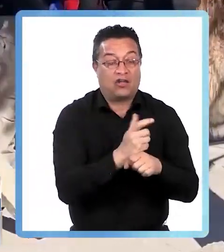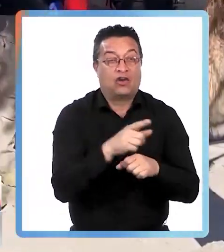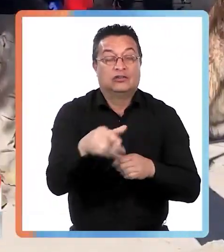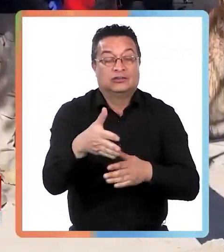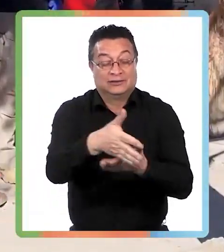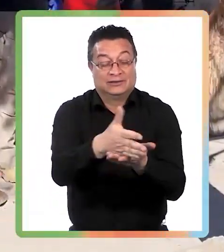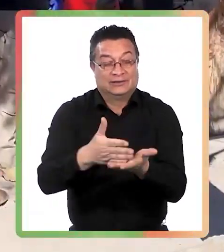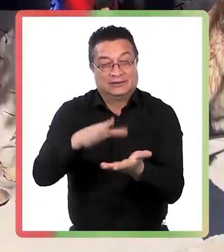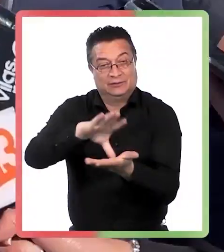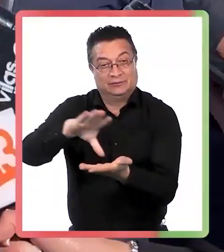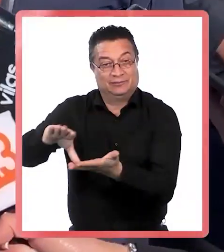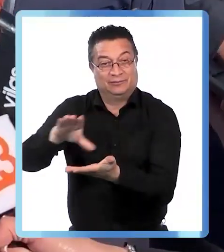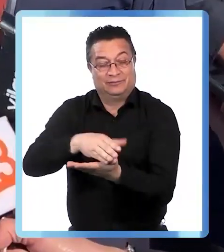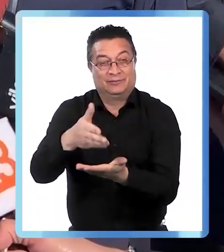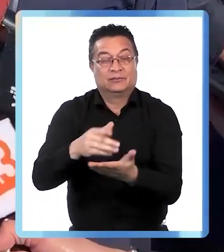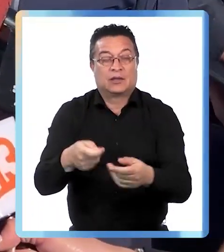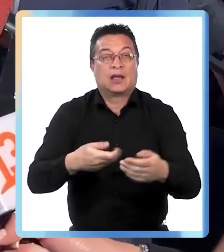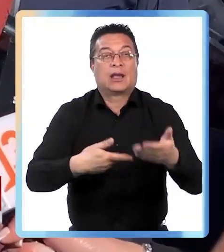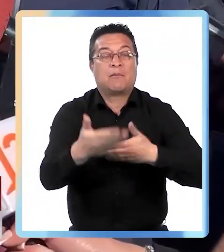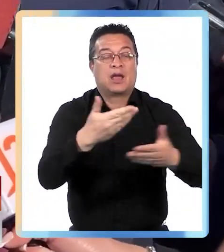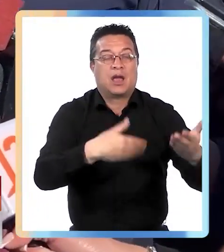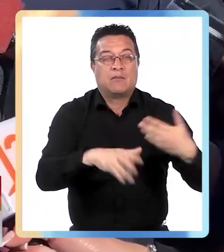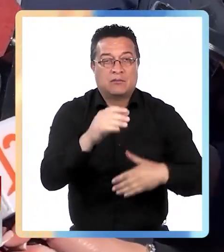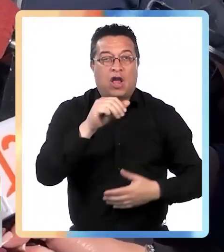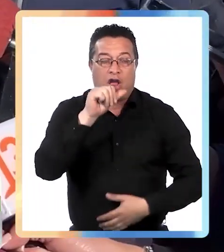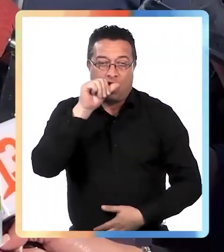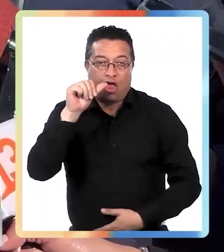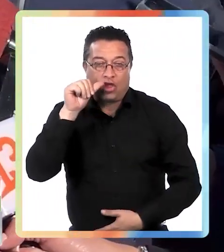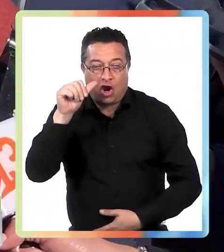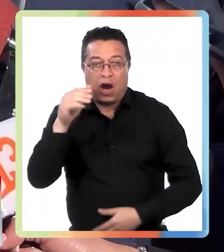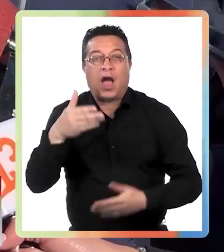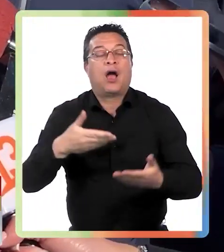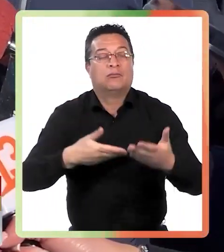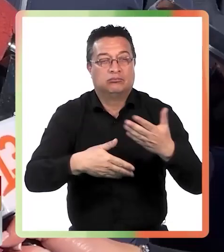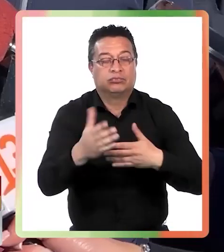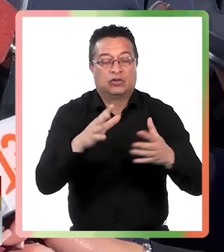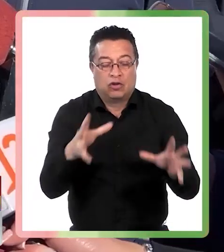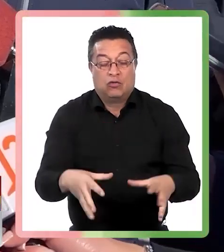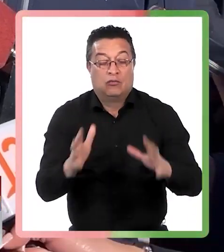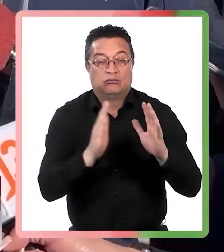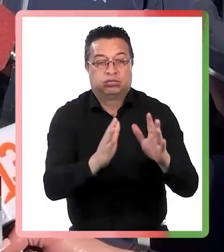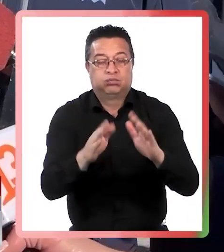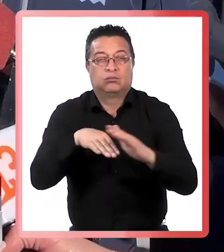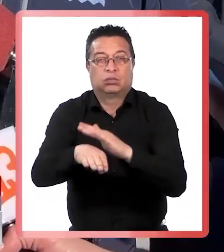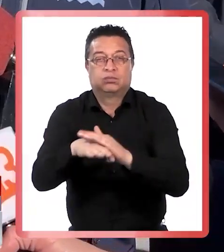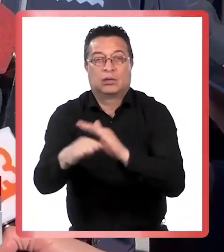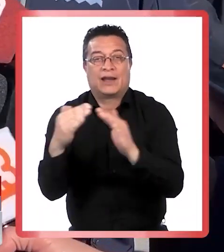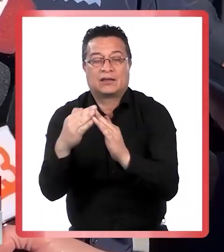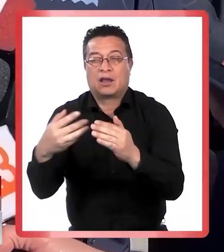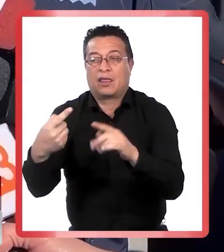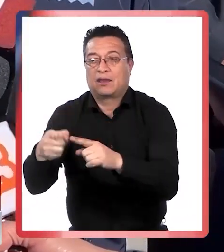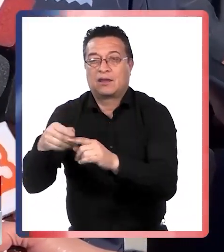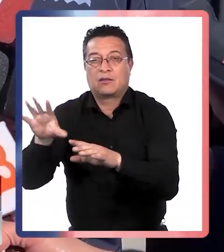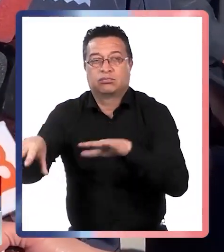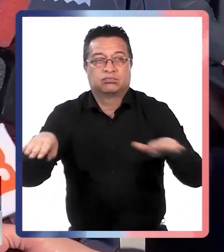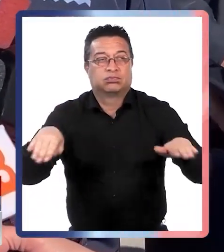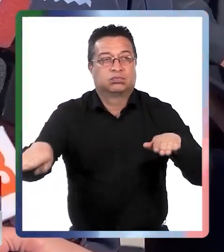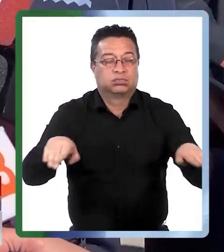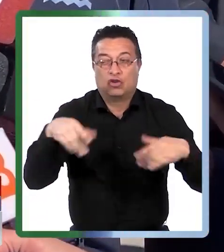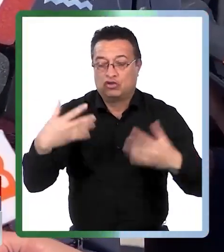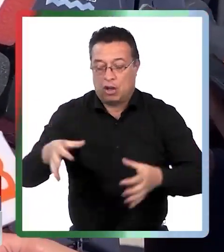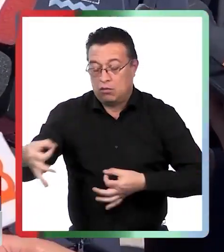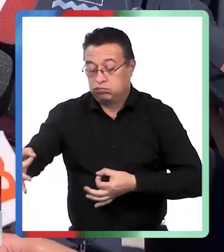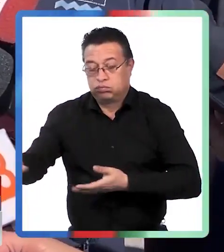en límites fronterizos los cambiaba por drogas, drogas que después eran acopiadas los distintos inmuebles cuyas entradas y registros